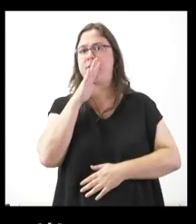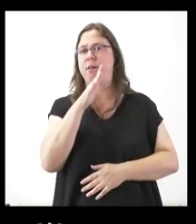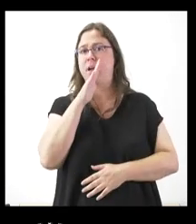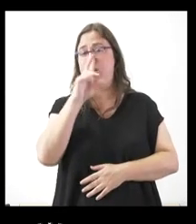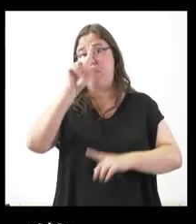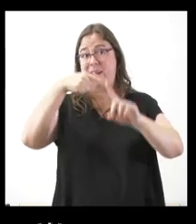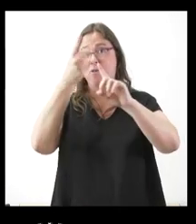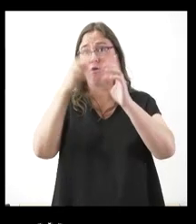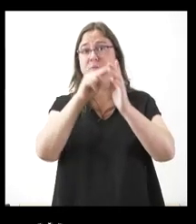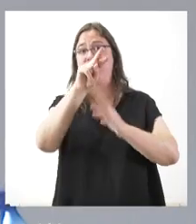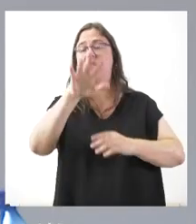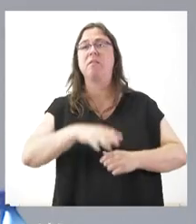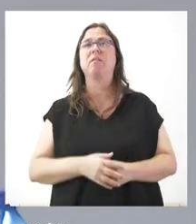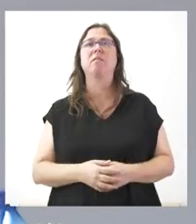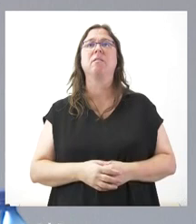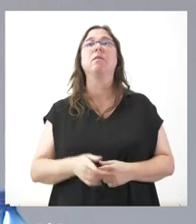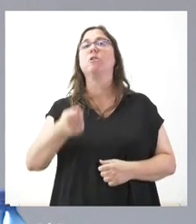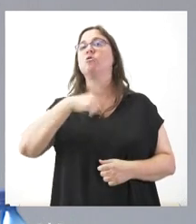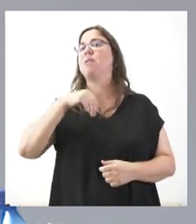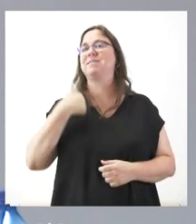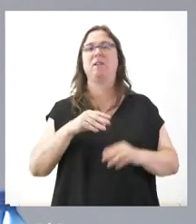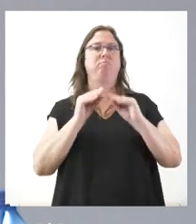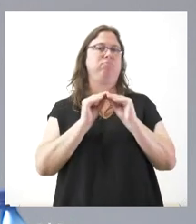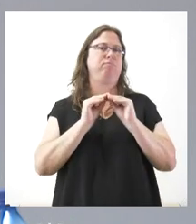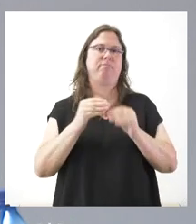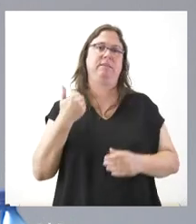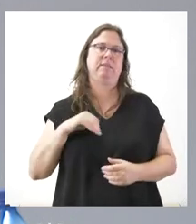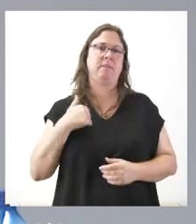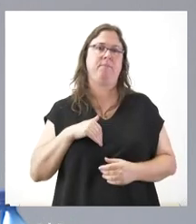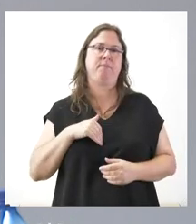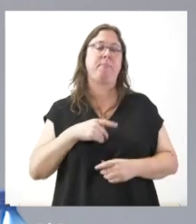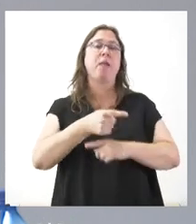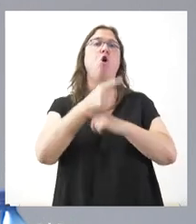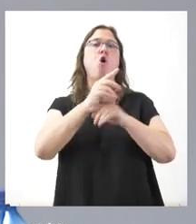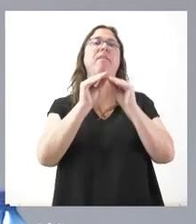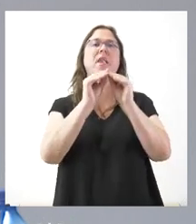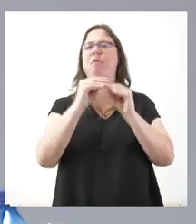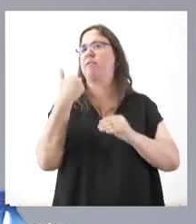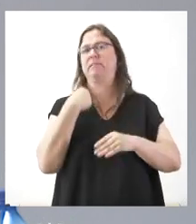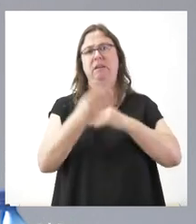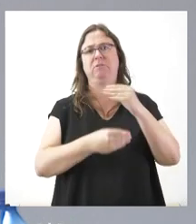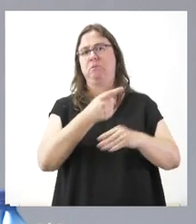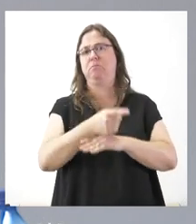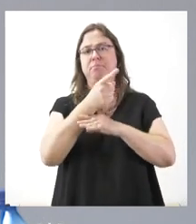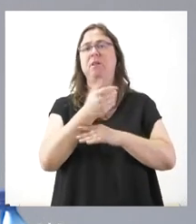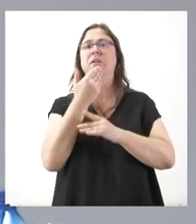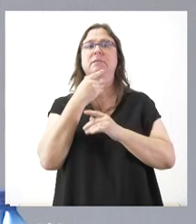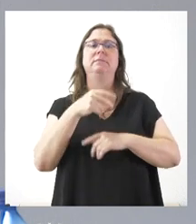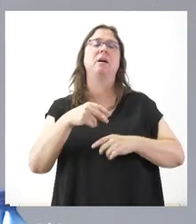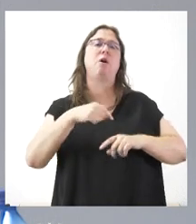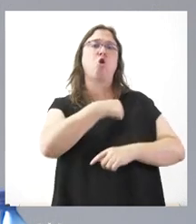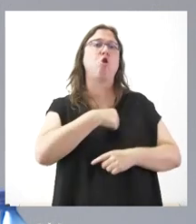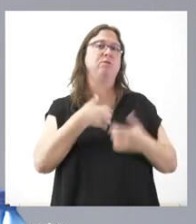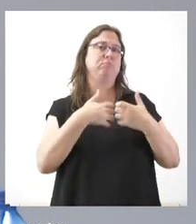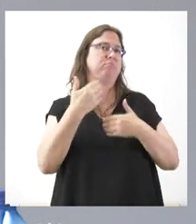2025? Efectivamente, nosotros ya elaboramos en su momento la orden de elaboración del presupuesto. Tuvimos las comisiones funcionales